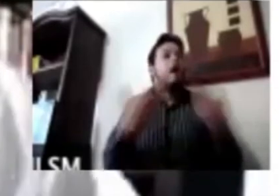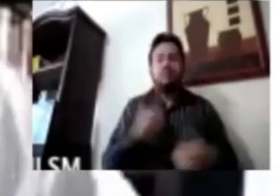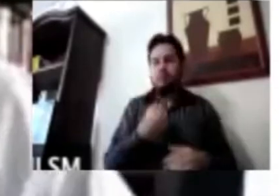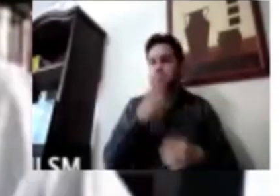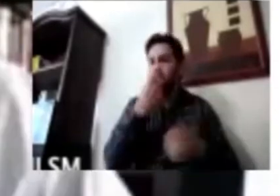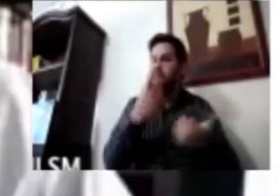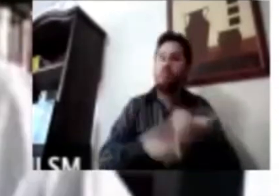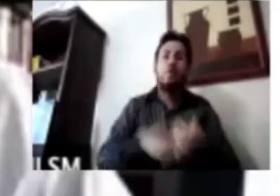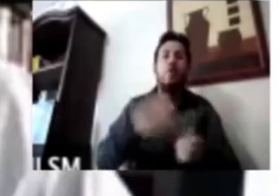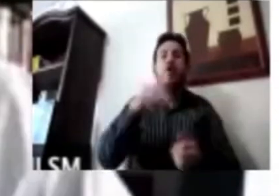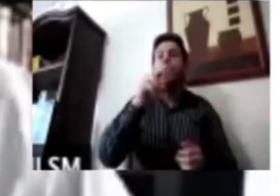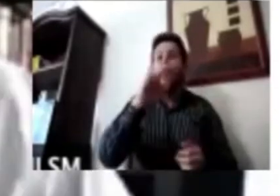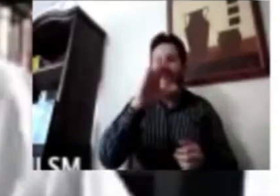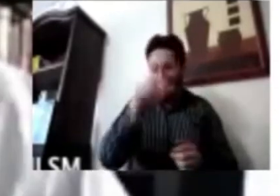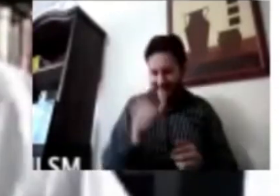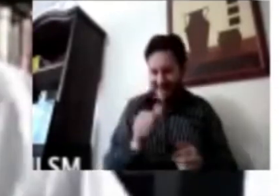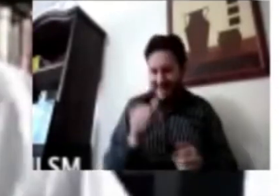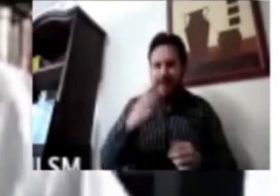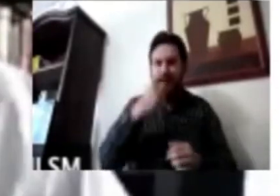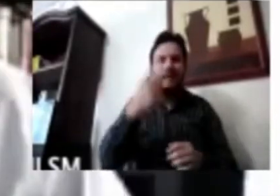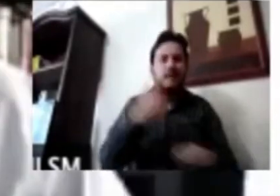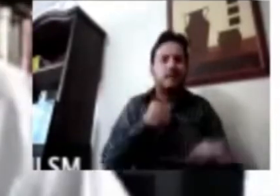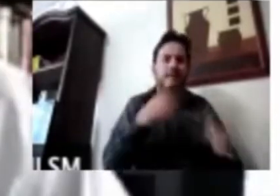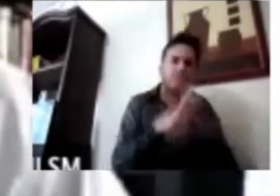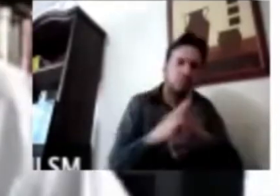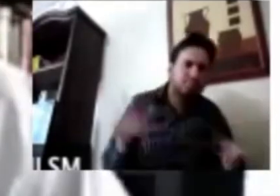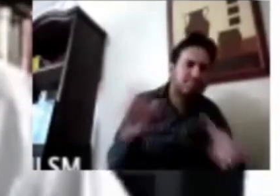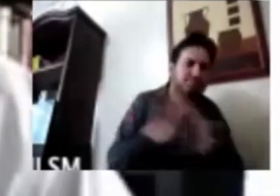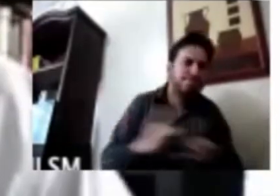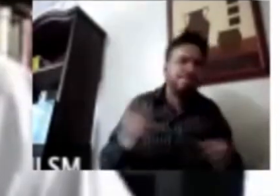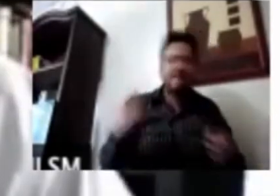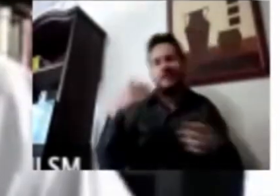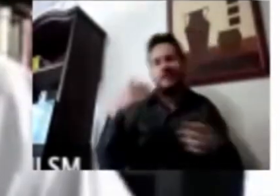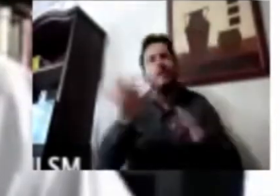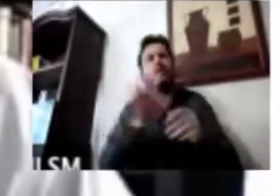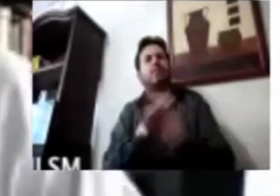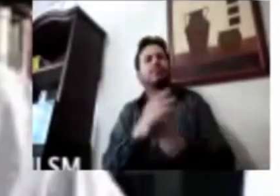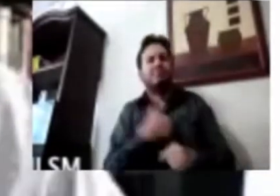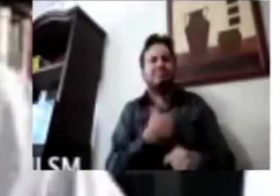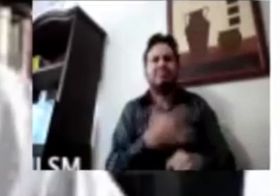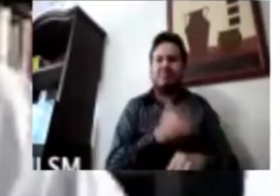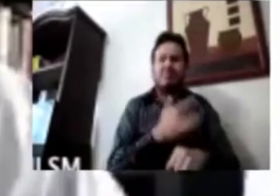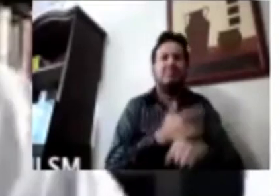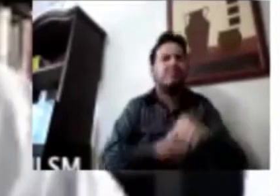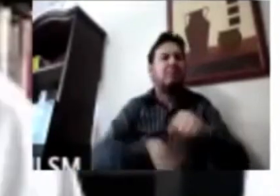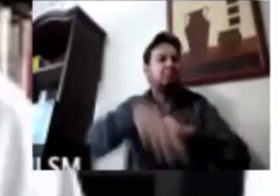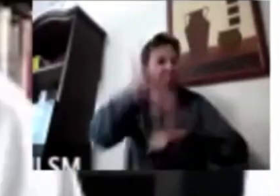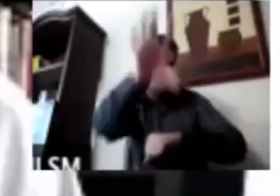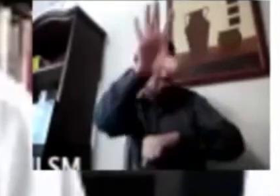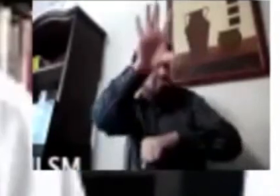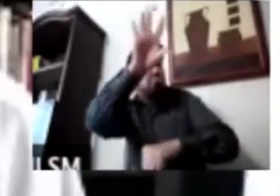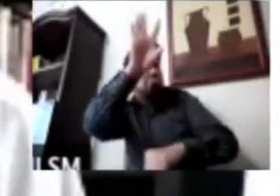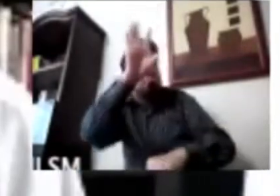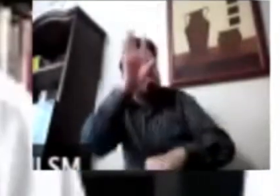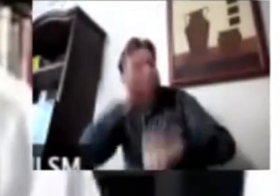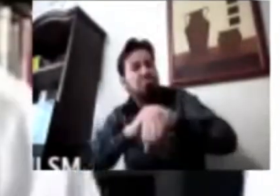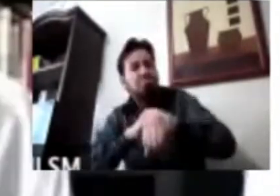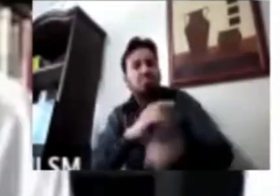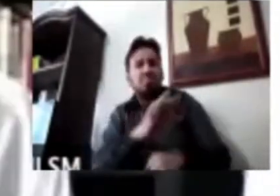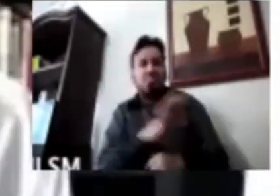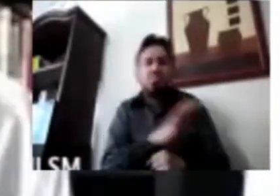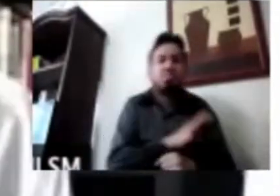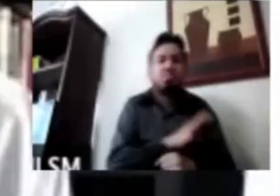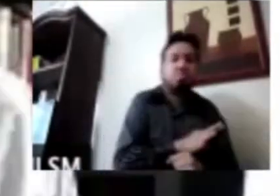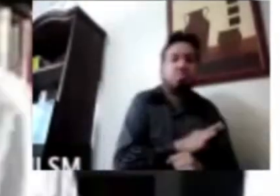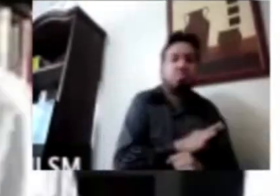efectivamente nos permite, pues, dar un retrato, en algunos casos muy encontrado,